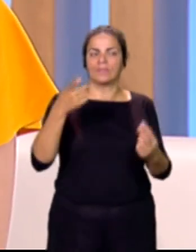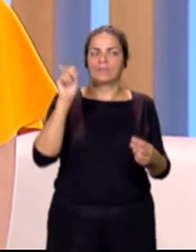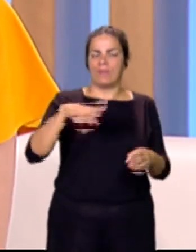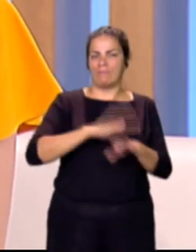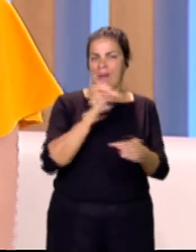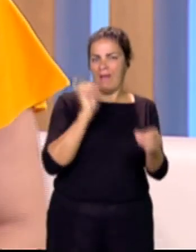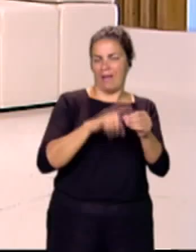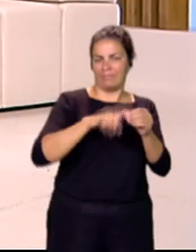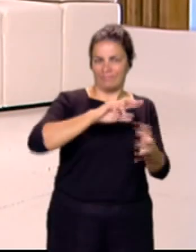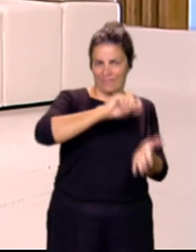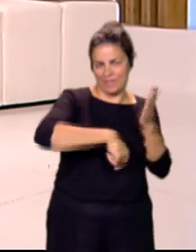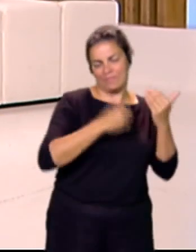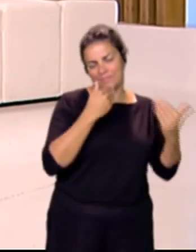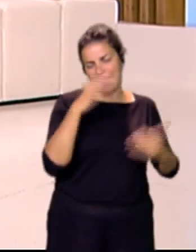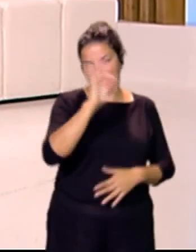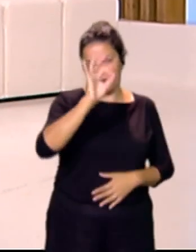gracias. Hasta luego. Chao.